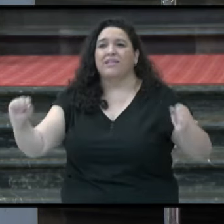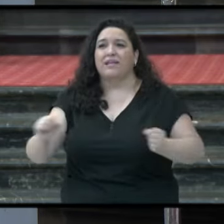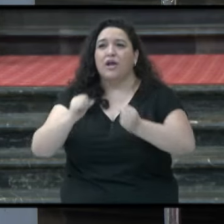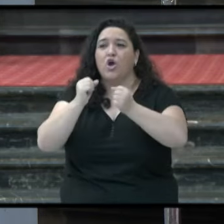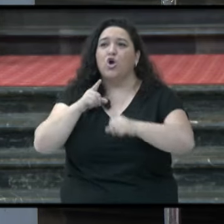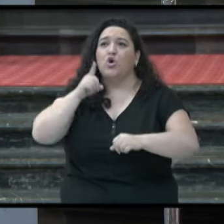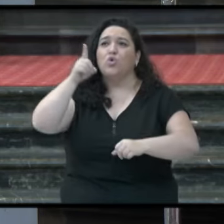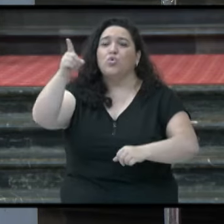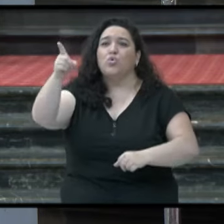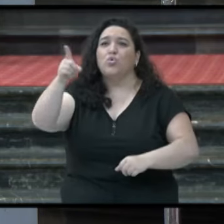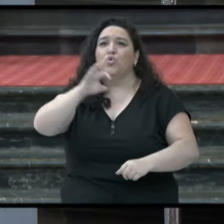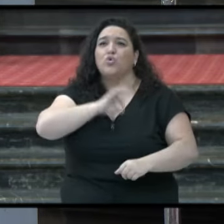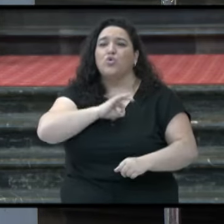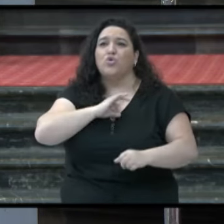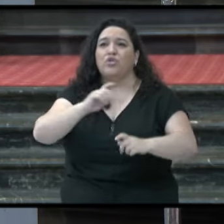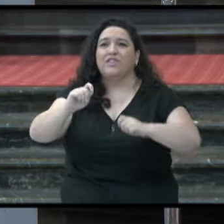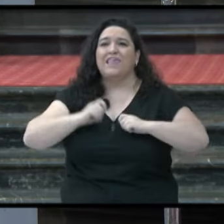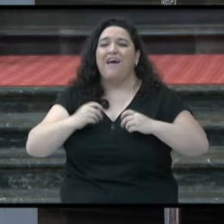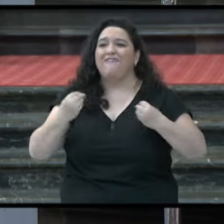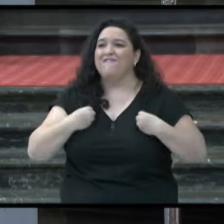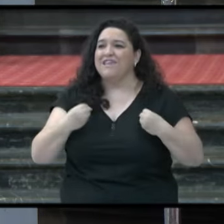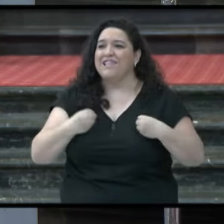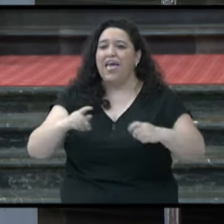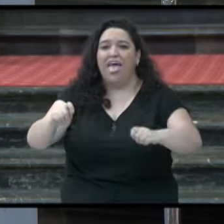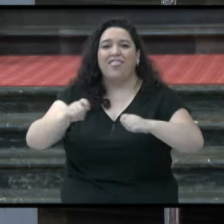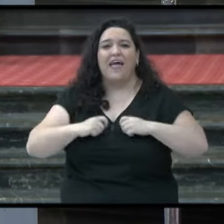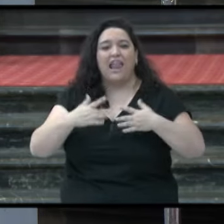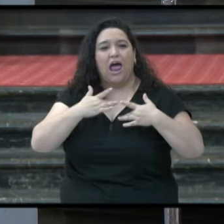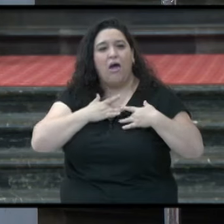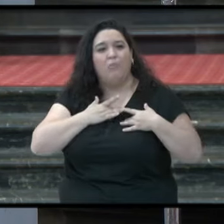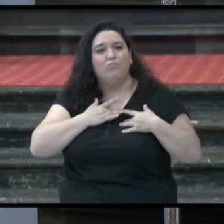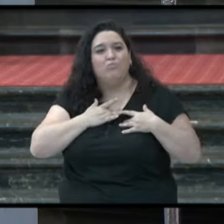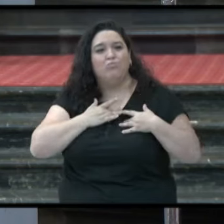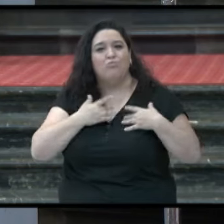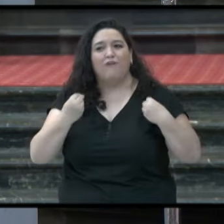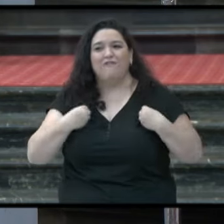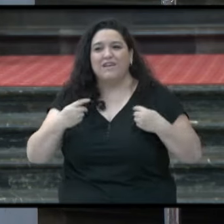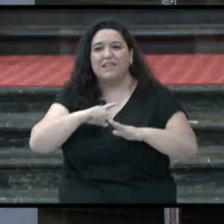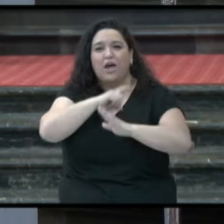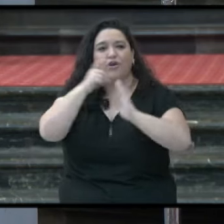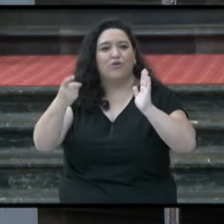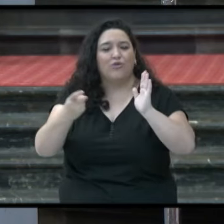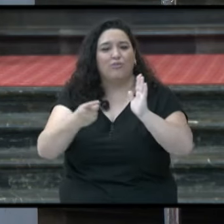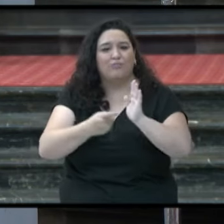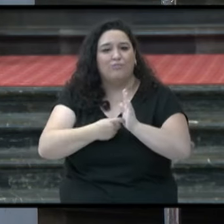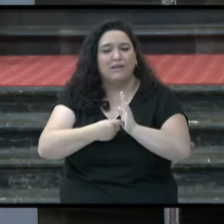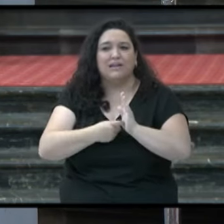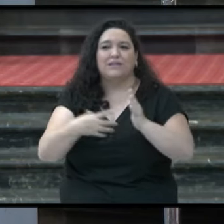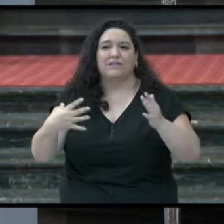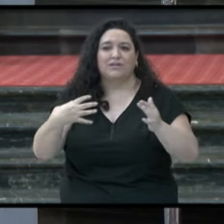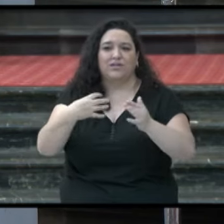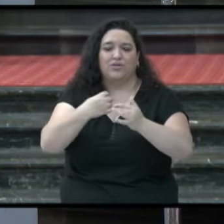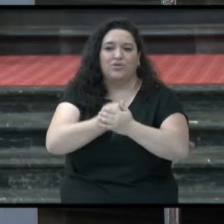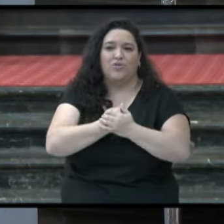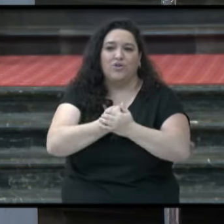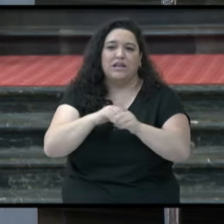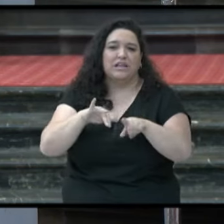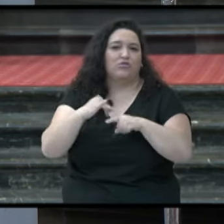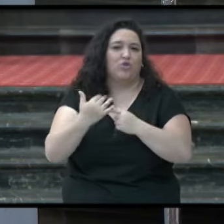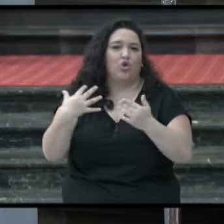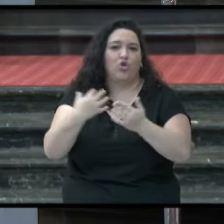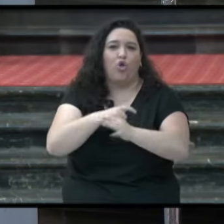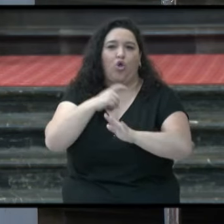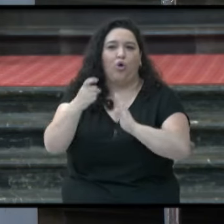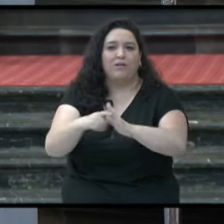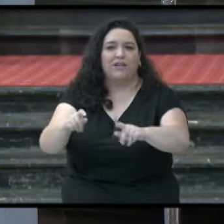que eres el Dios de la vida. Danos amor a la vida en todas sus manifestaciones y circunstancias.